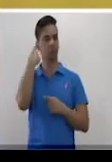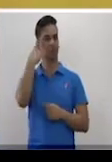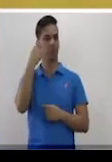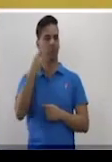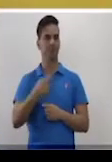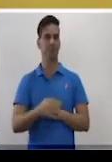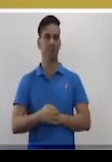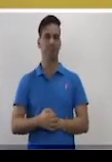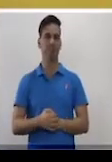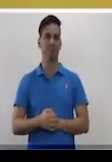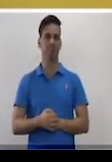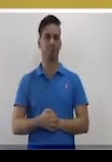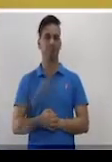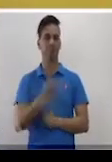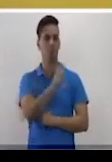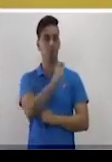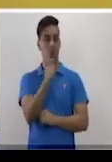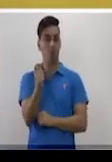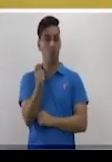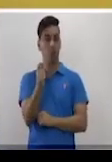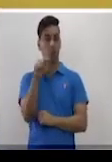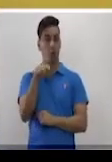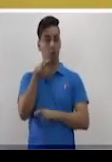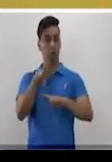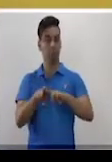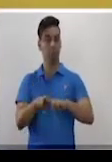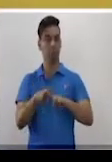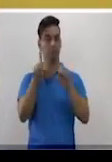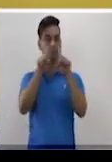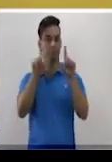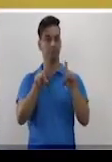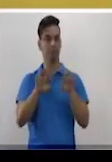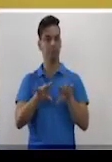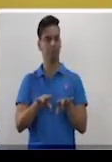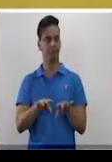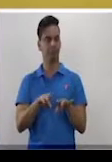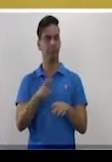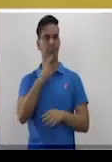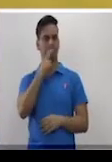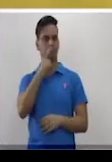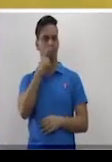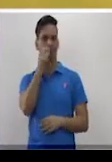Que seguro que estos profesores te podrán aclarar muchas dudas.